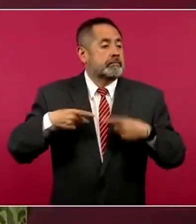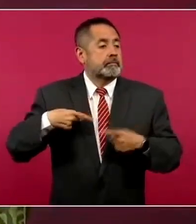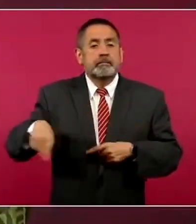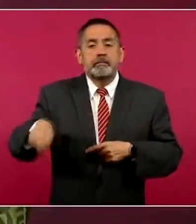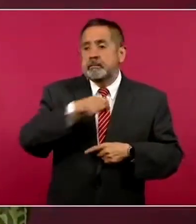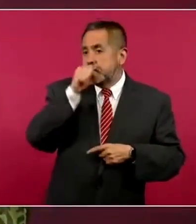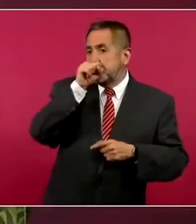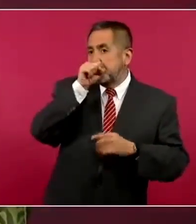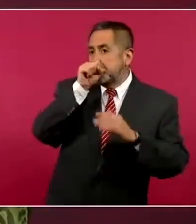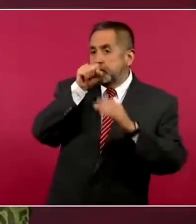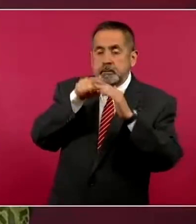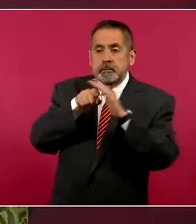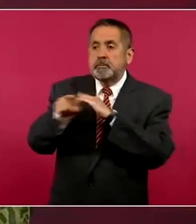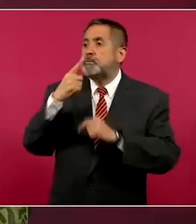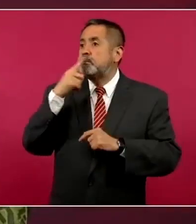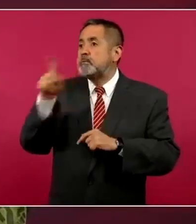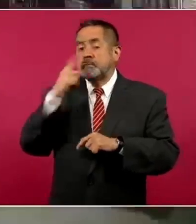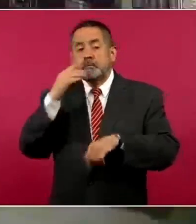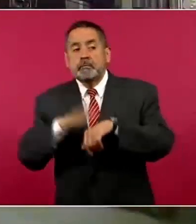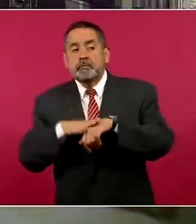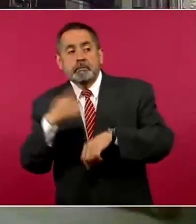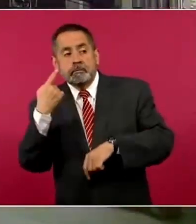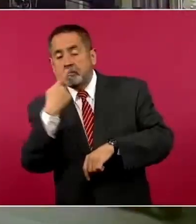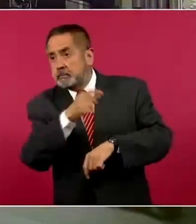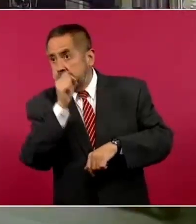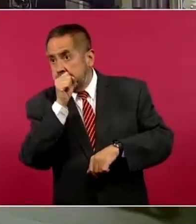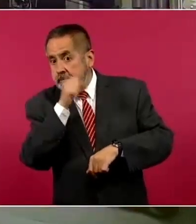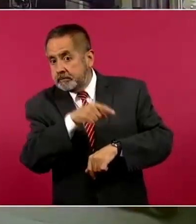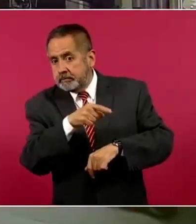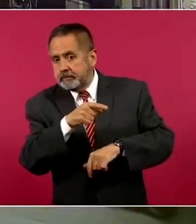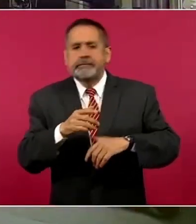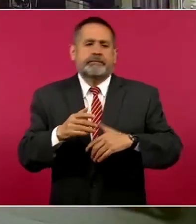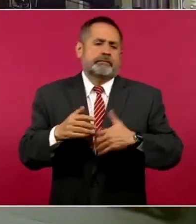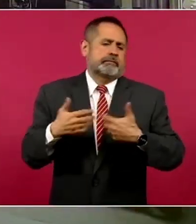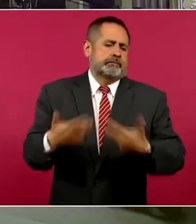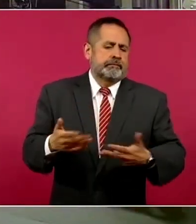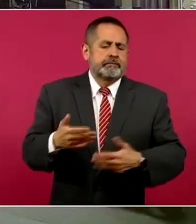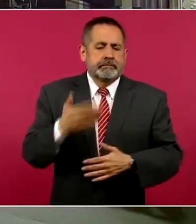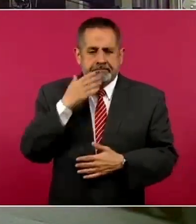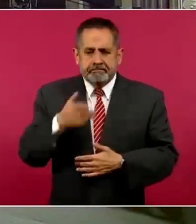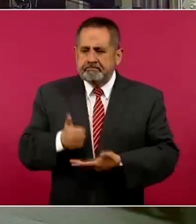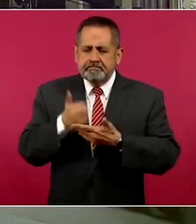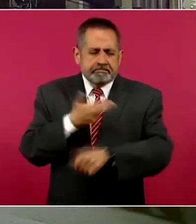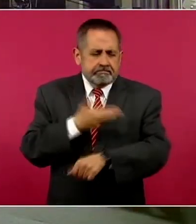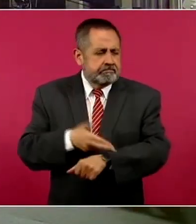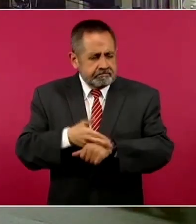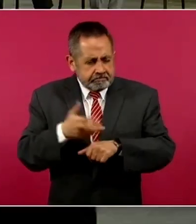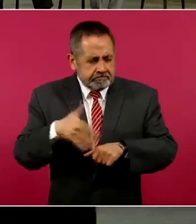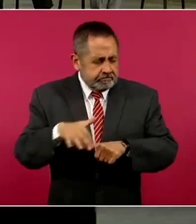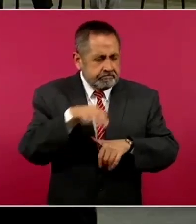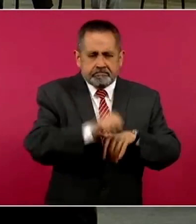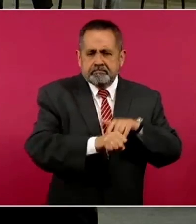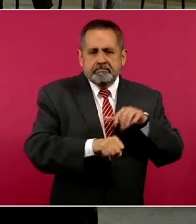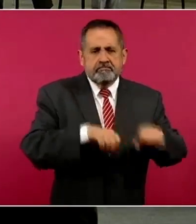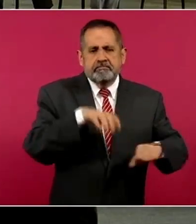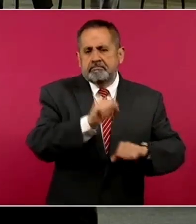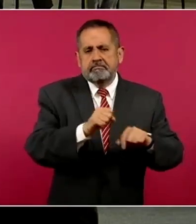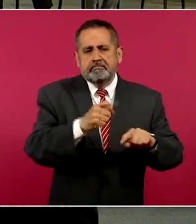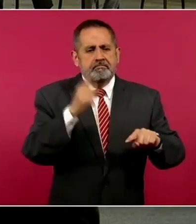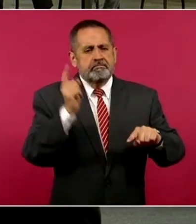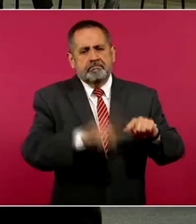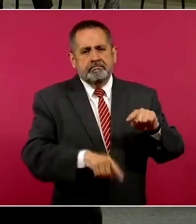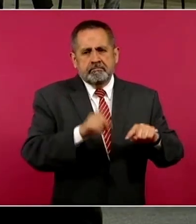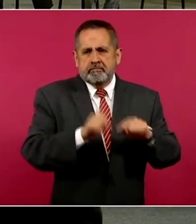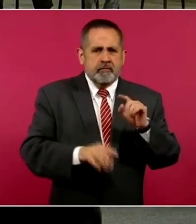ciudadanía y de ahí su éxito, además de su trabajo que desarrollan buscando las bandas delictivas.